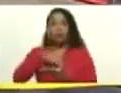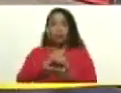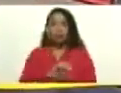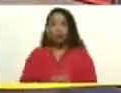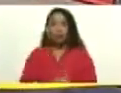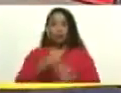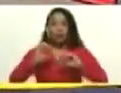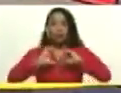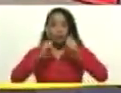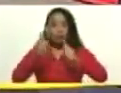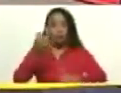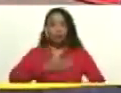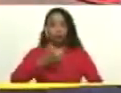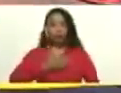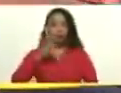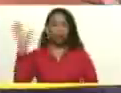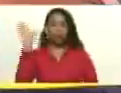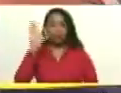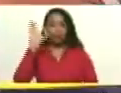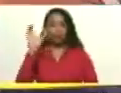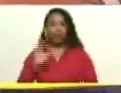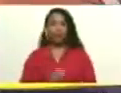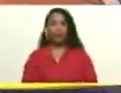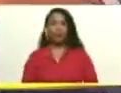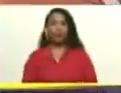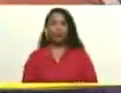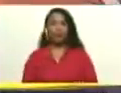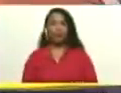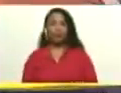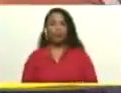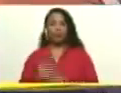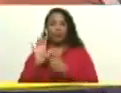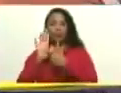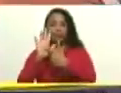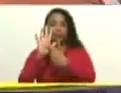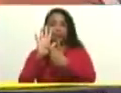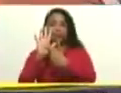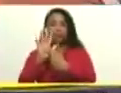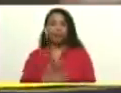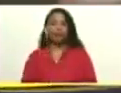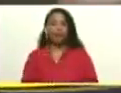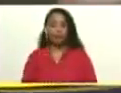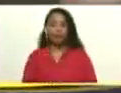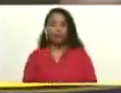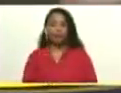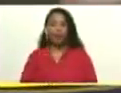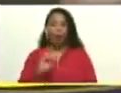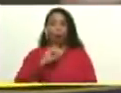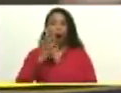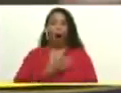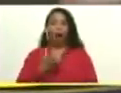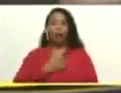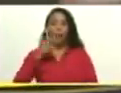Empezando por la alcaldesa de Caracas. Para muestra un botón. O el alcalde de Petare.